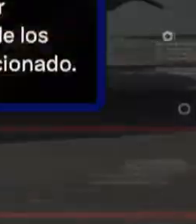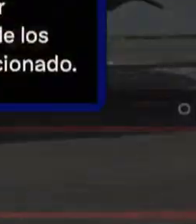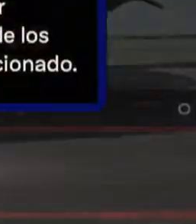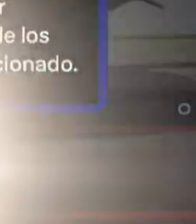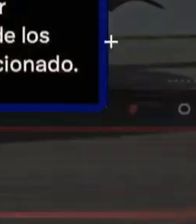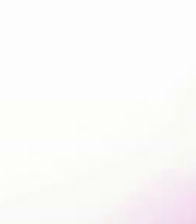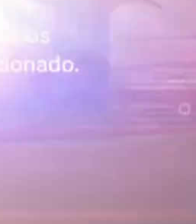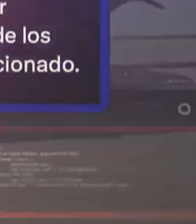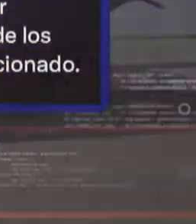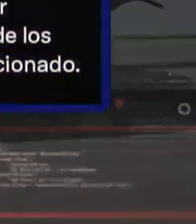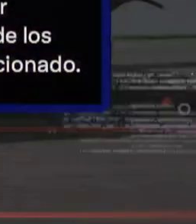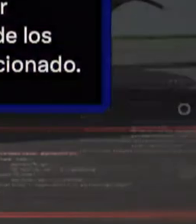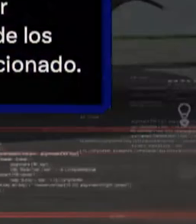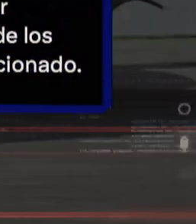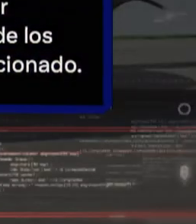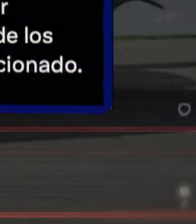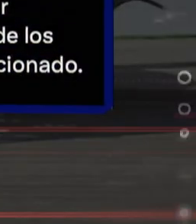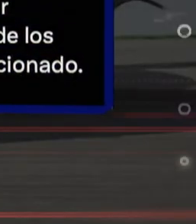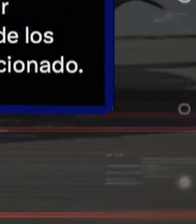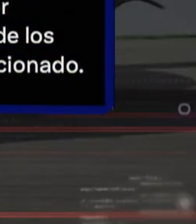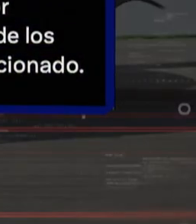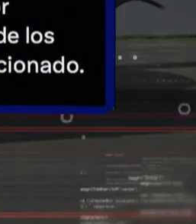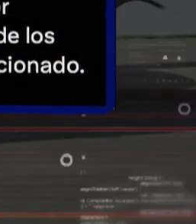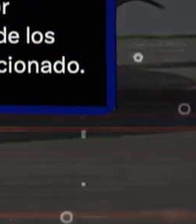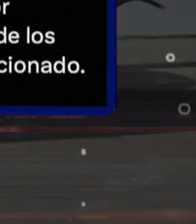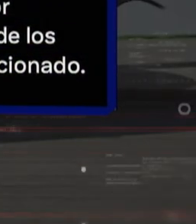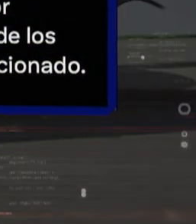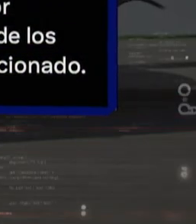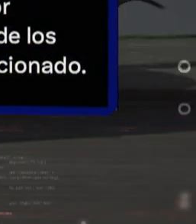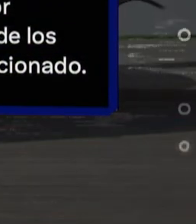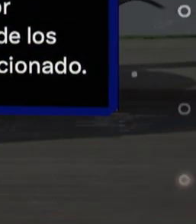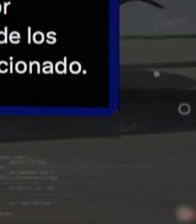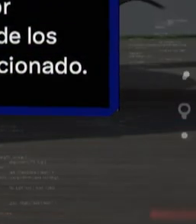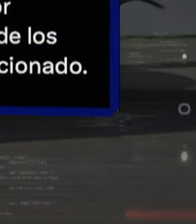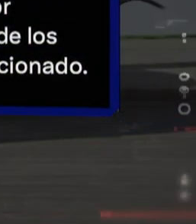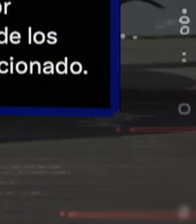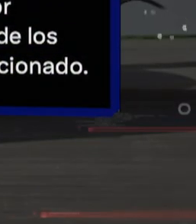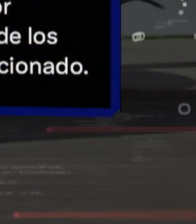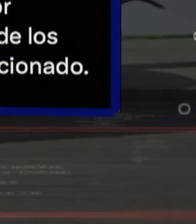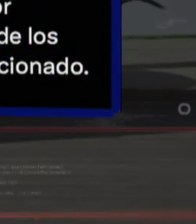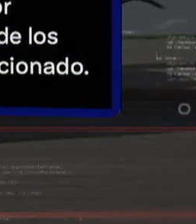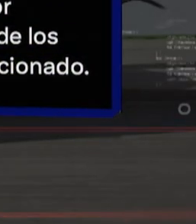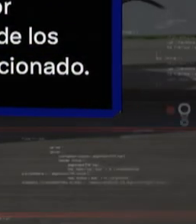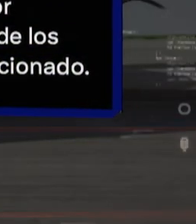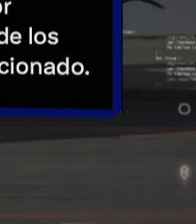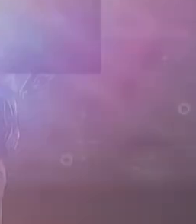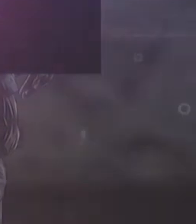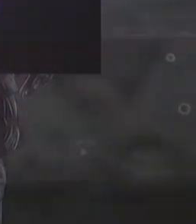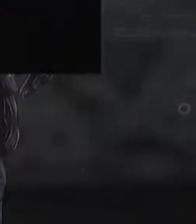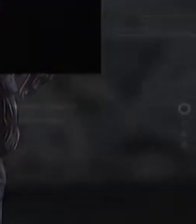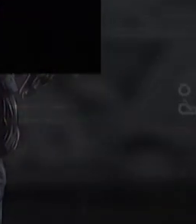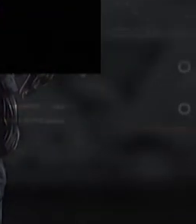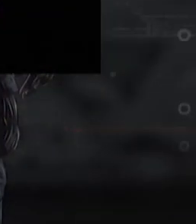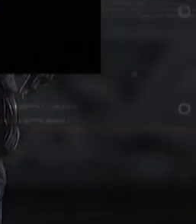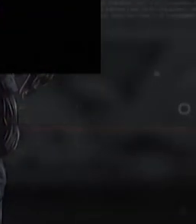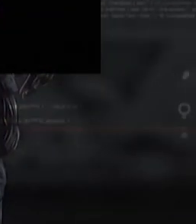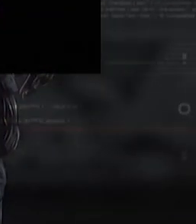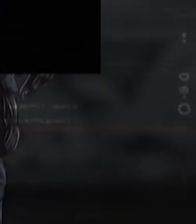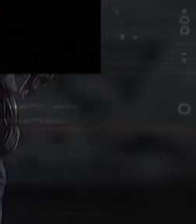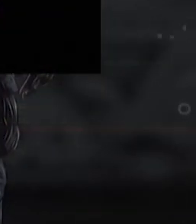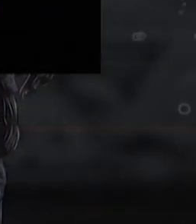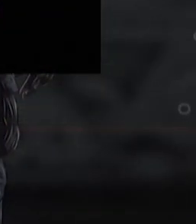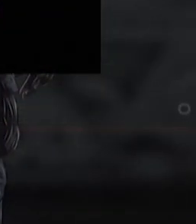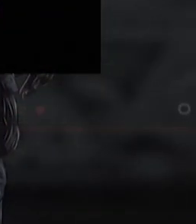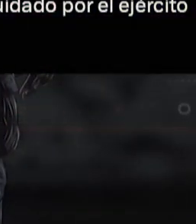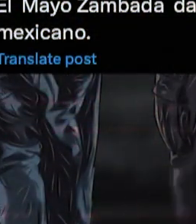Falso que Ismael Elmayo Zambada era custodiado por el ejército mexicano al momento de su detención. De acuerdo con los informes del